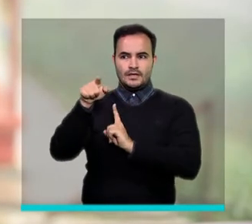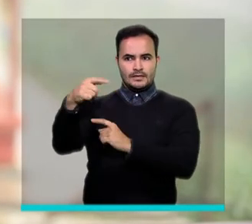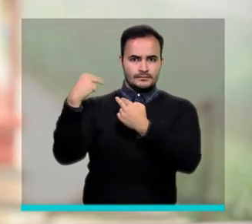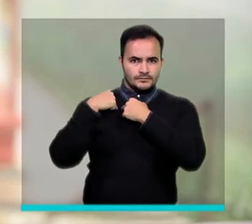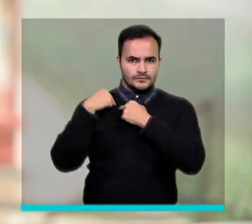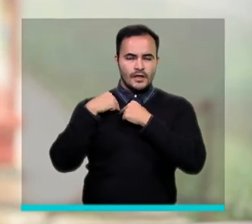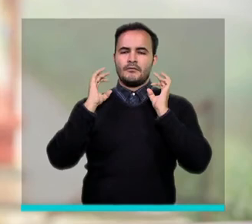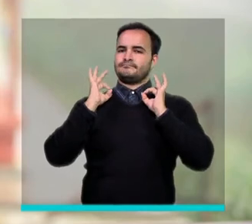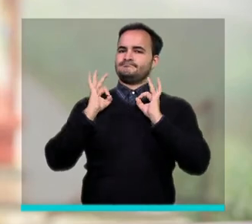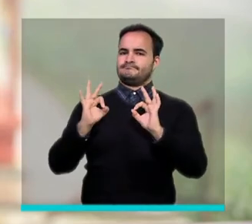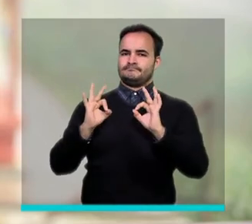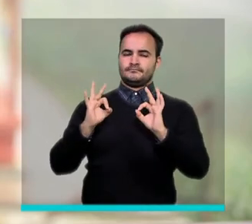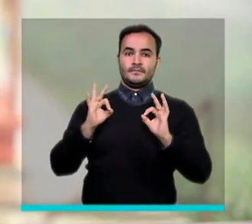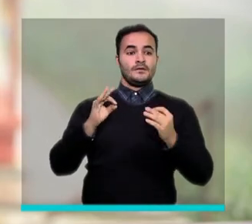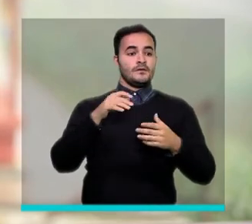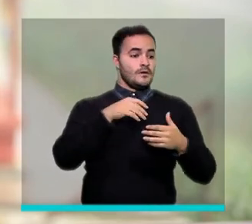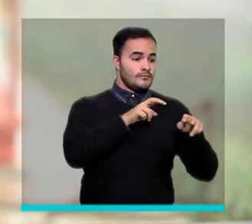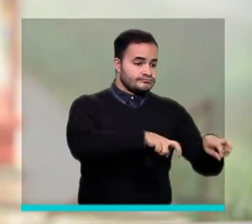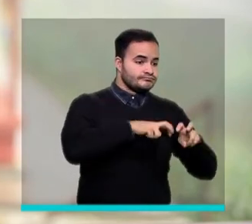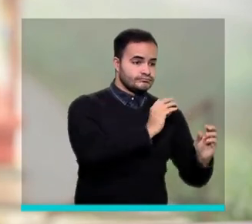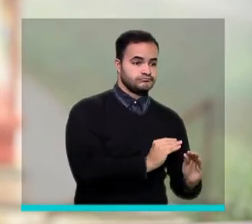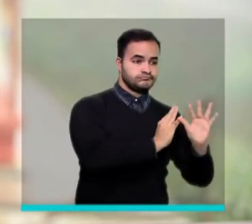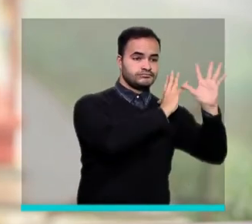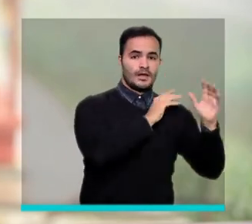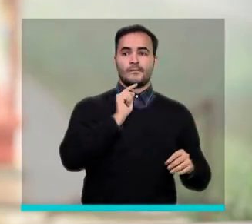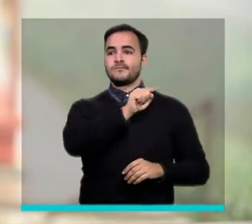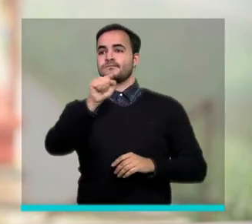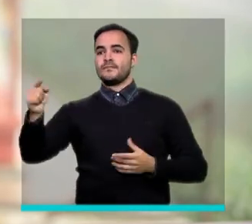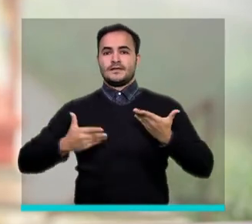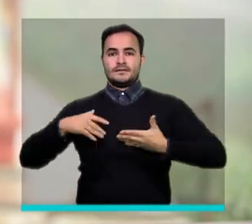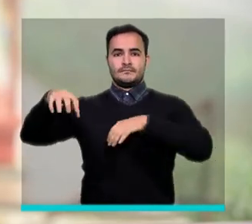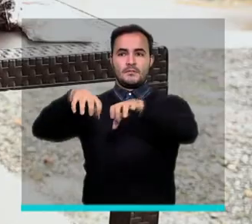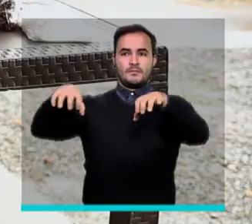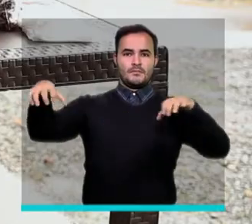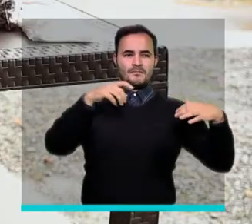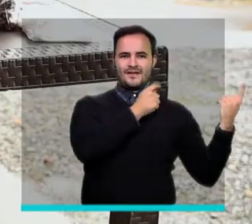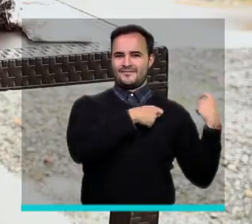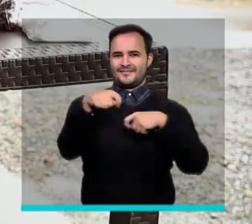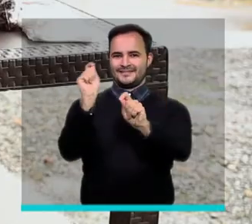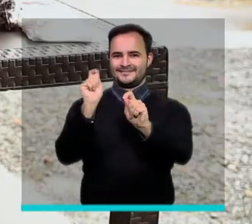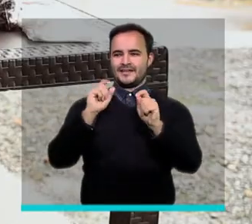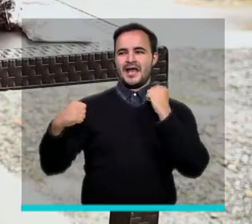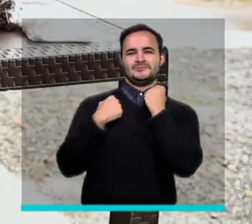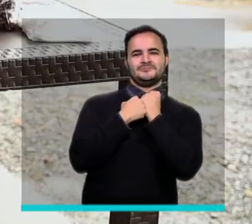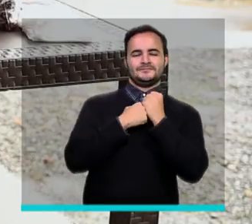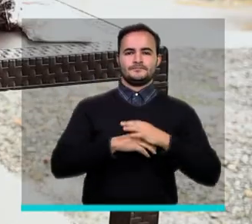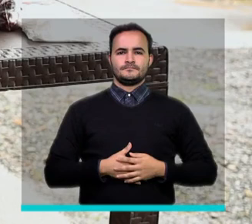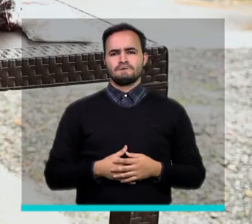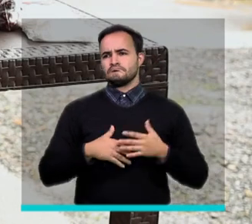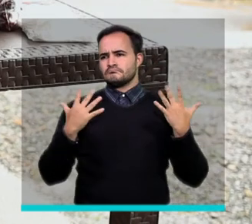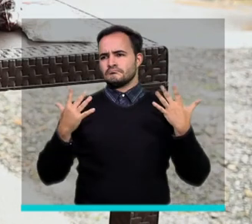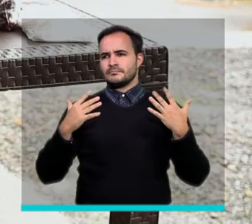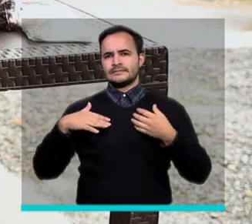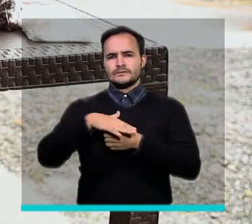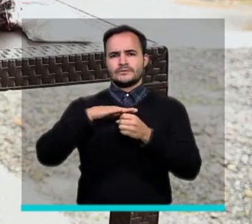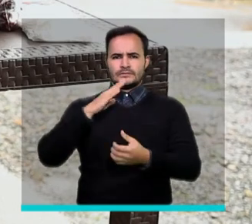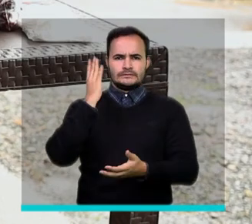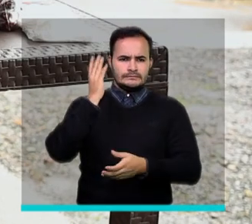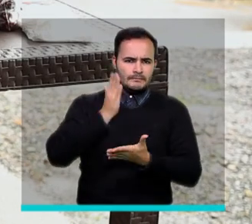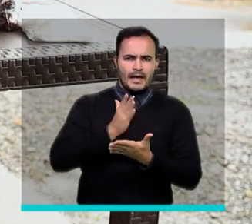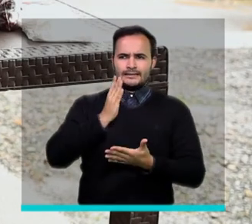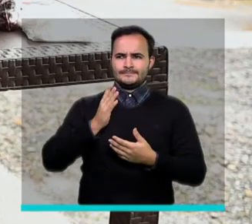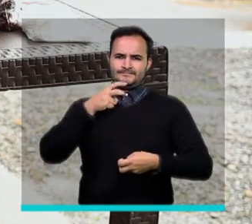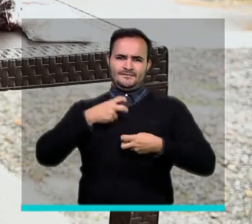que es la venta de productos agrícolas a los tenderos de la ciudad. Sentimos que nos hemos adaptado a la situación actual porque,